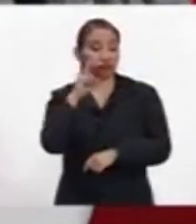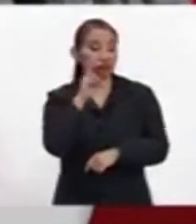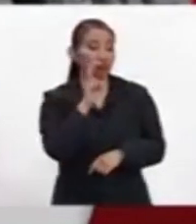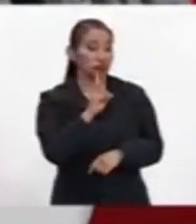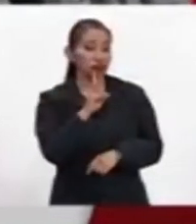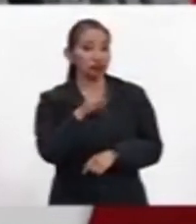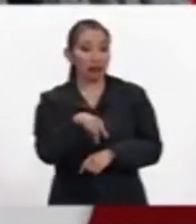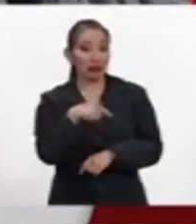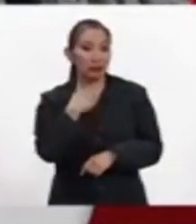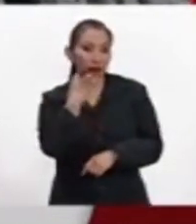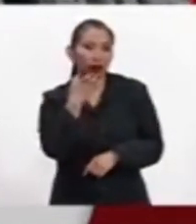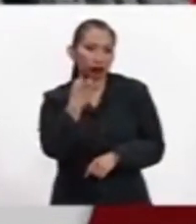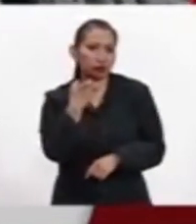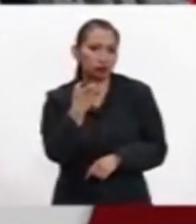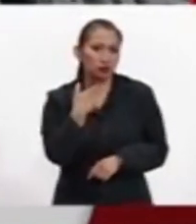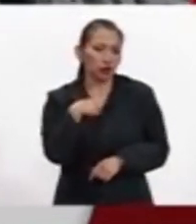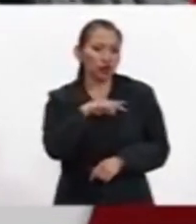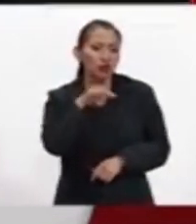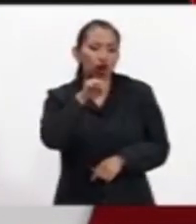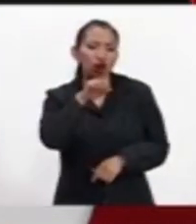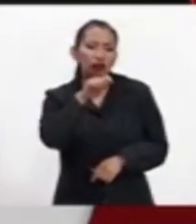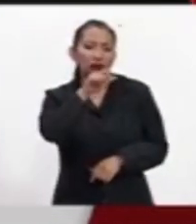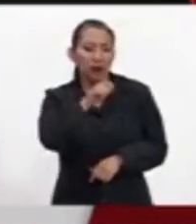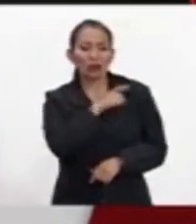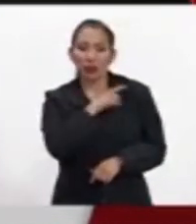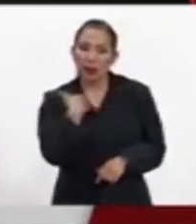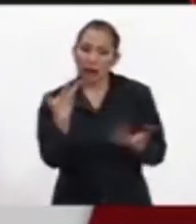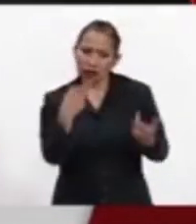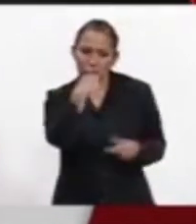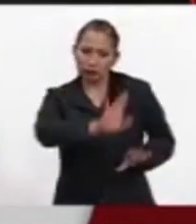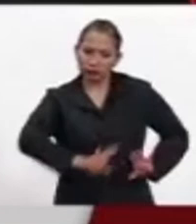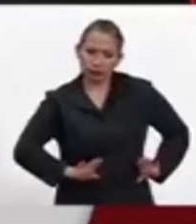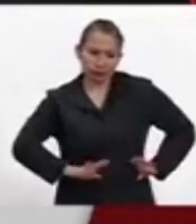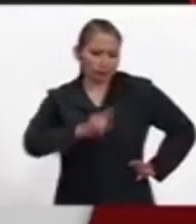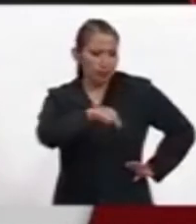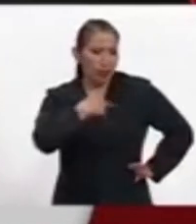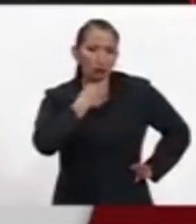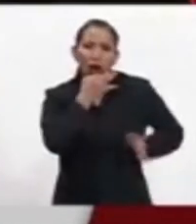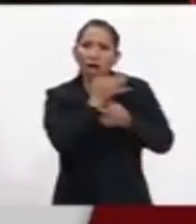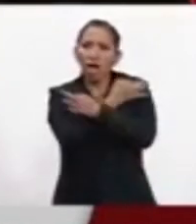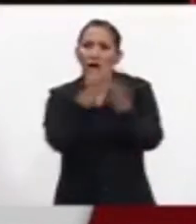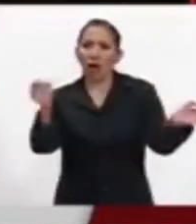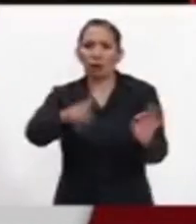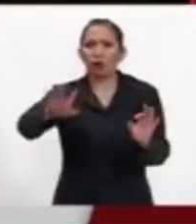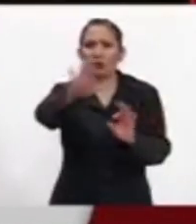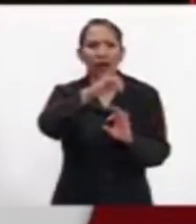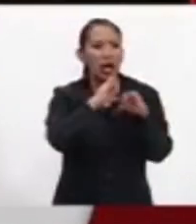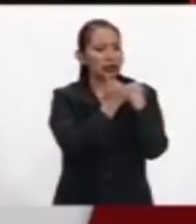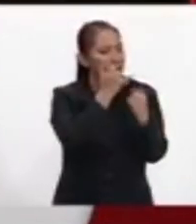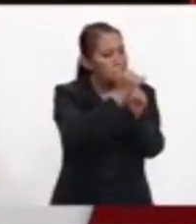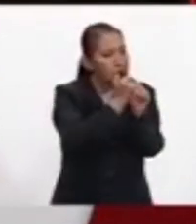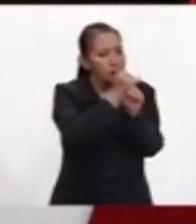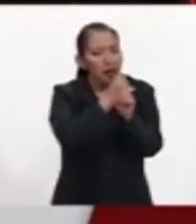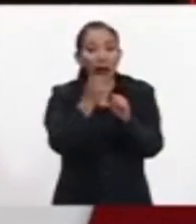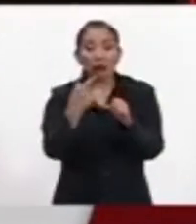las razones por las cuales Notimex tiene que cumplir con su carácter de medio público, de agencia de Estado,